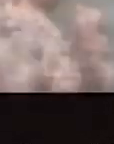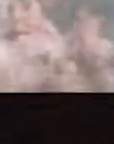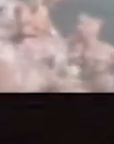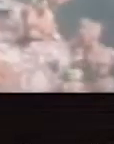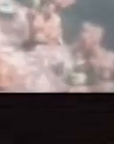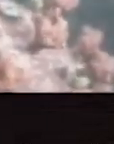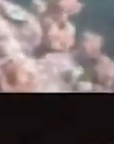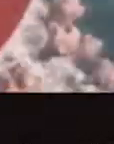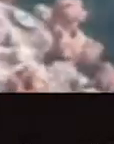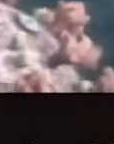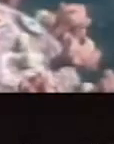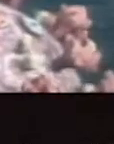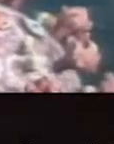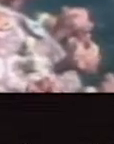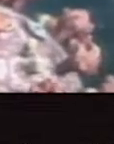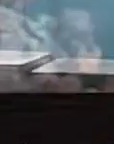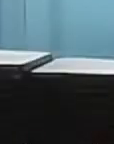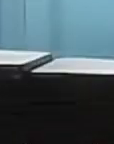cuidamos todos.